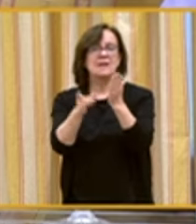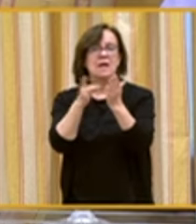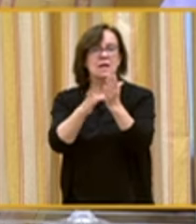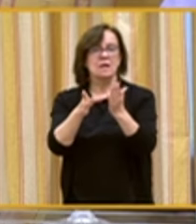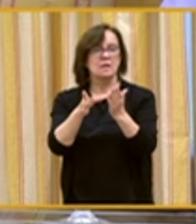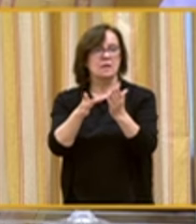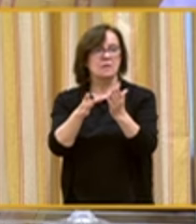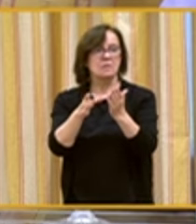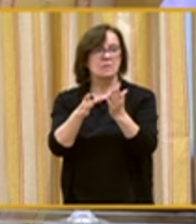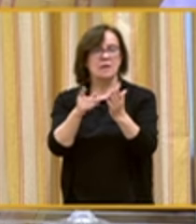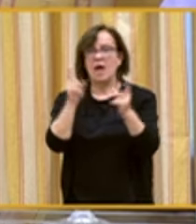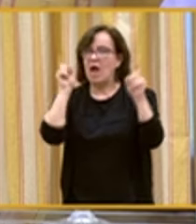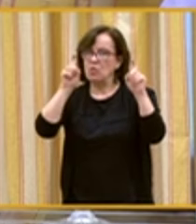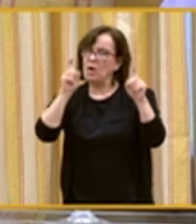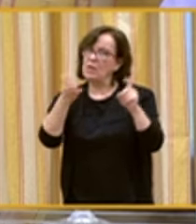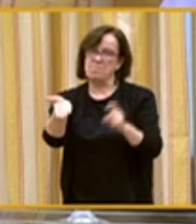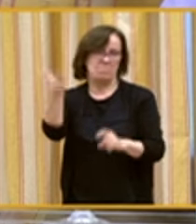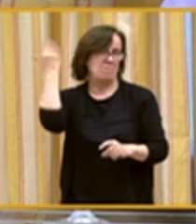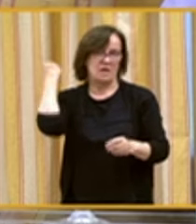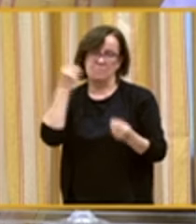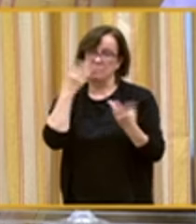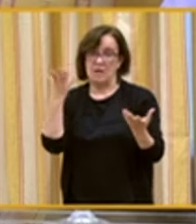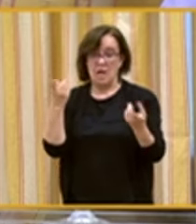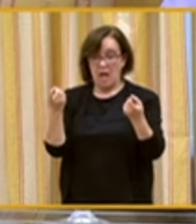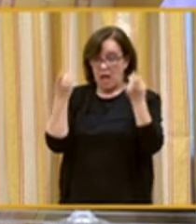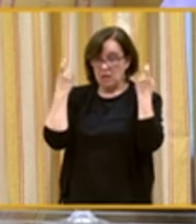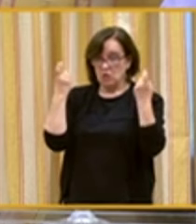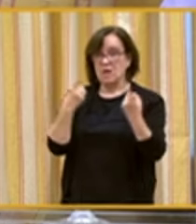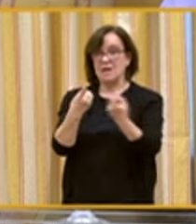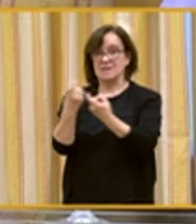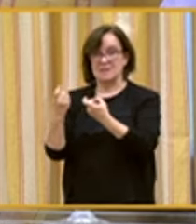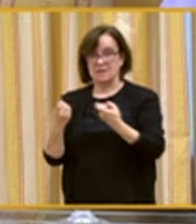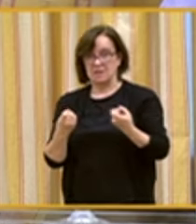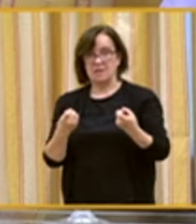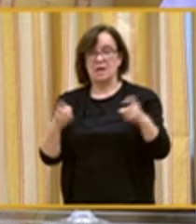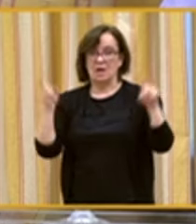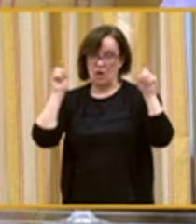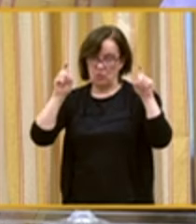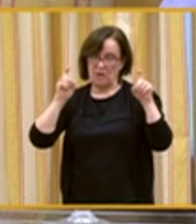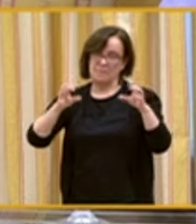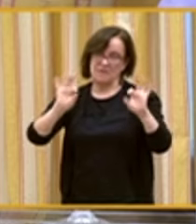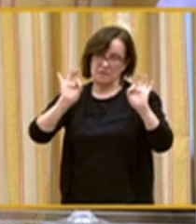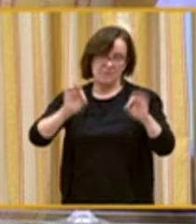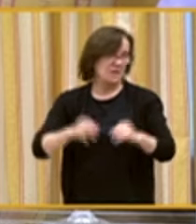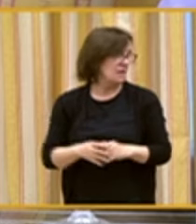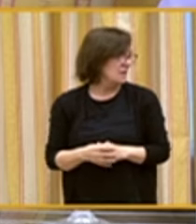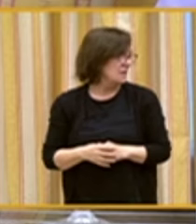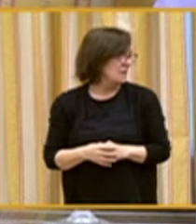más medios en la educación para el alumnado con necesidades educativas especiales.